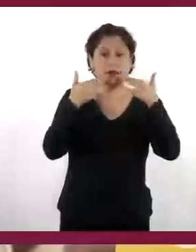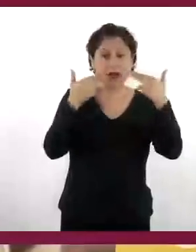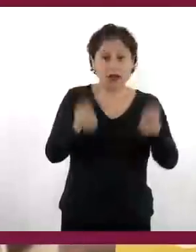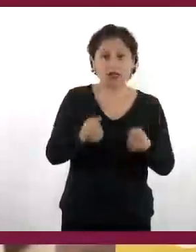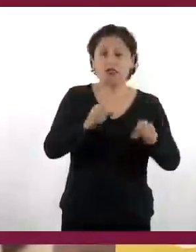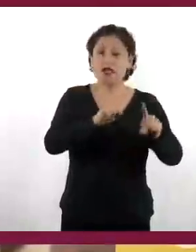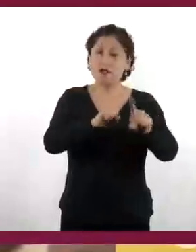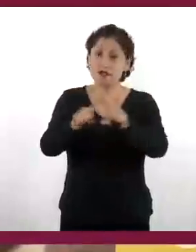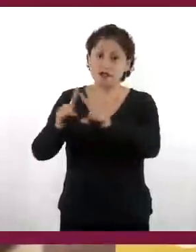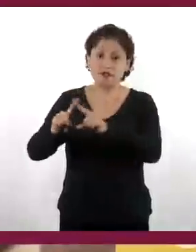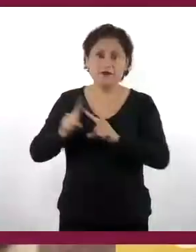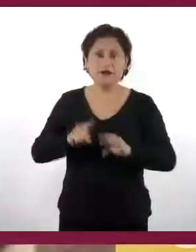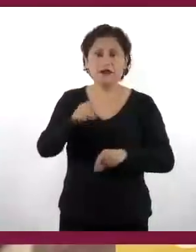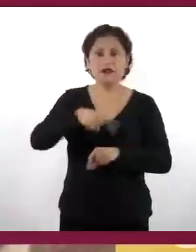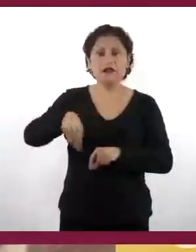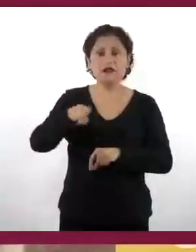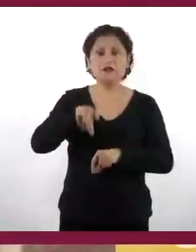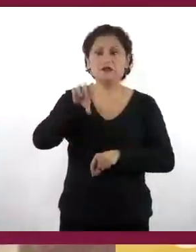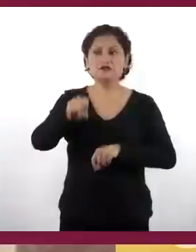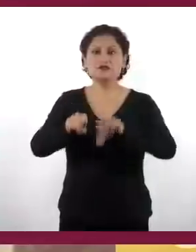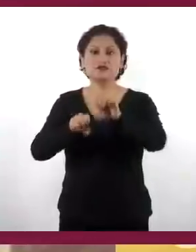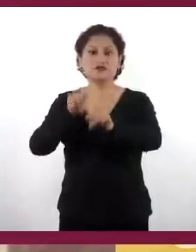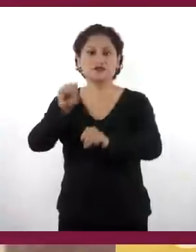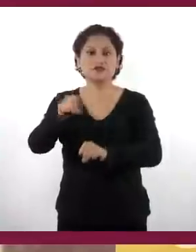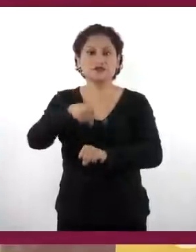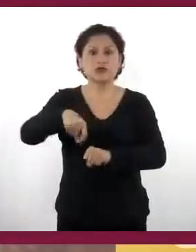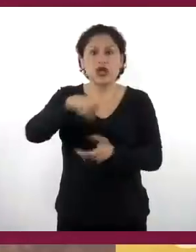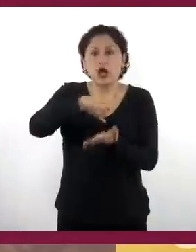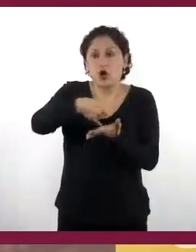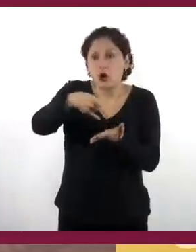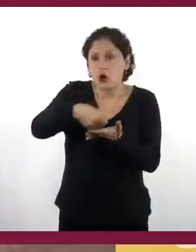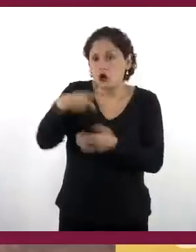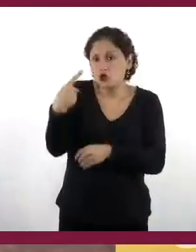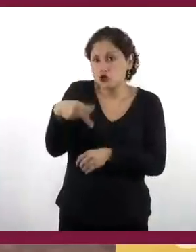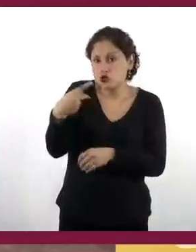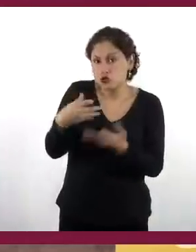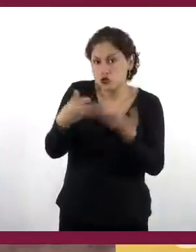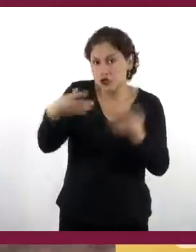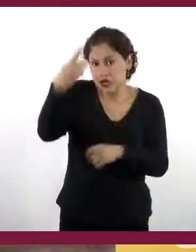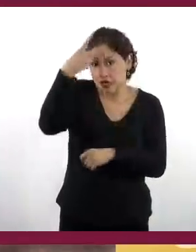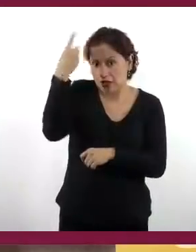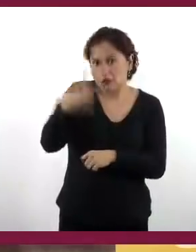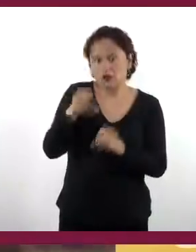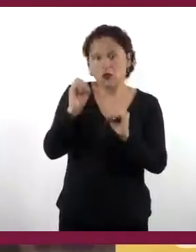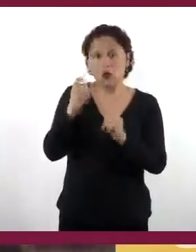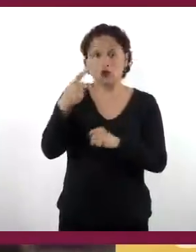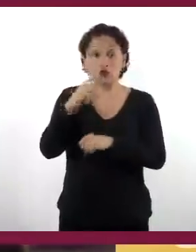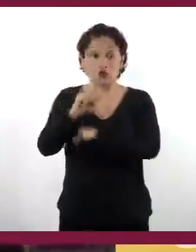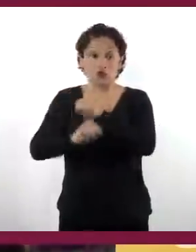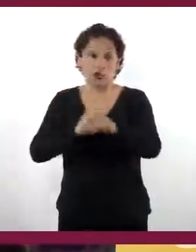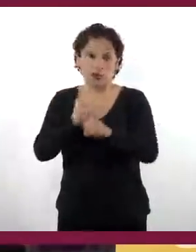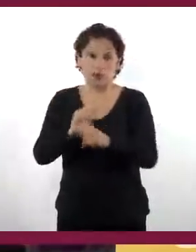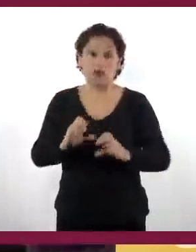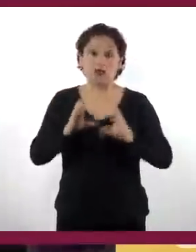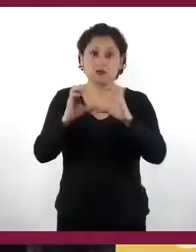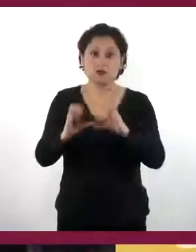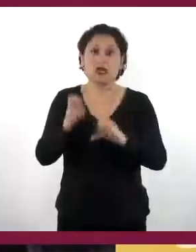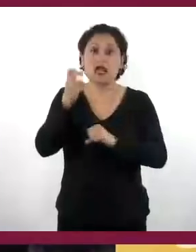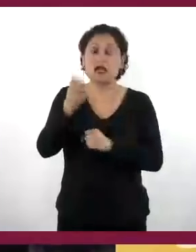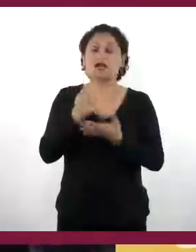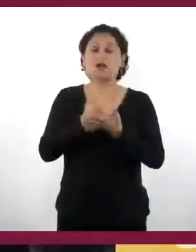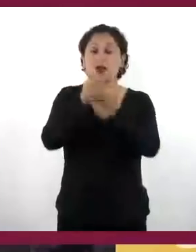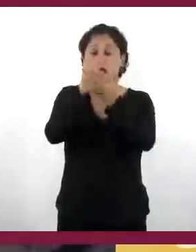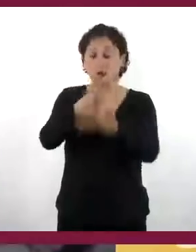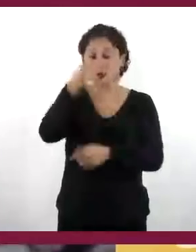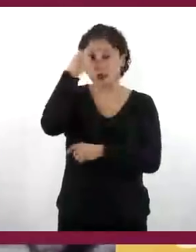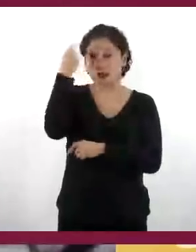consiguen su propiedad y ellos mismos se hacen cargo del cultivo de sus tierras o de sus propios ganados. Todo esto dará tono y dará color